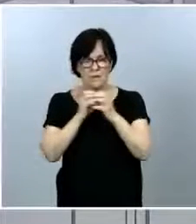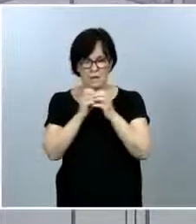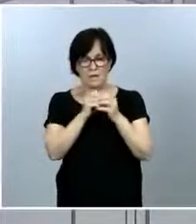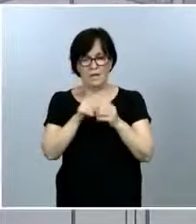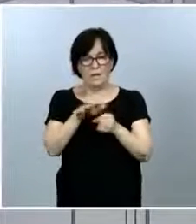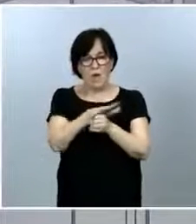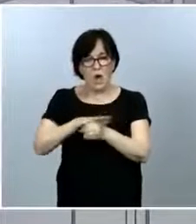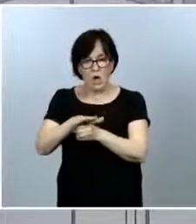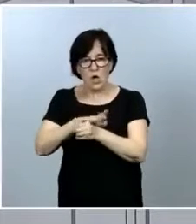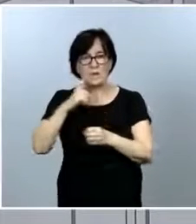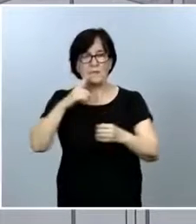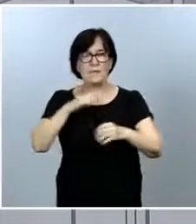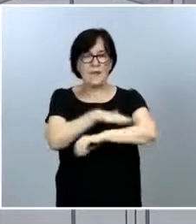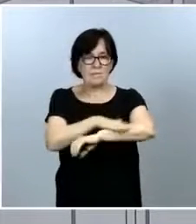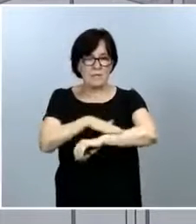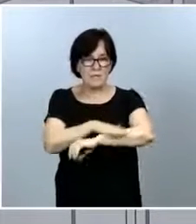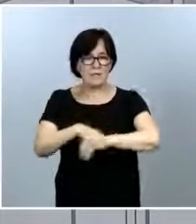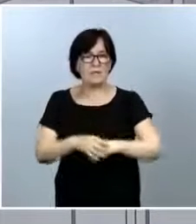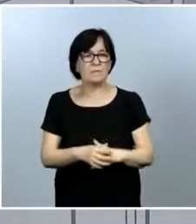Ministerio.